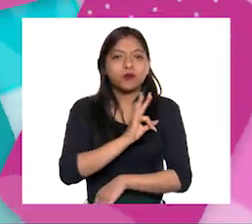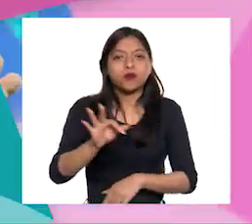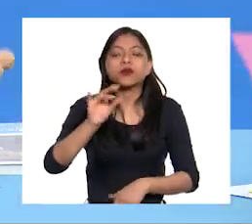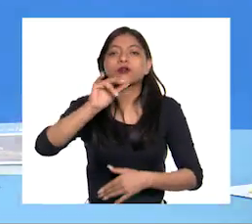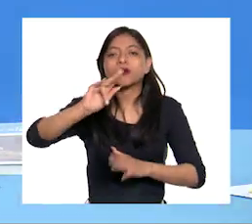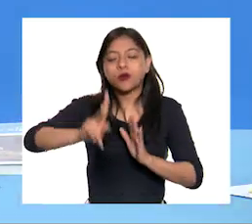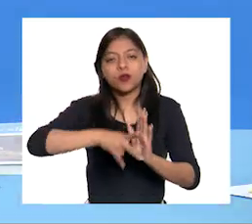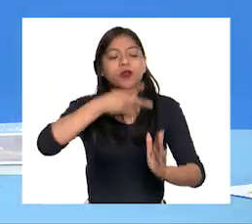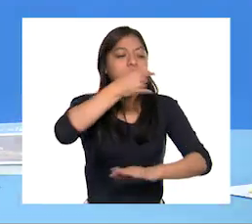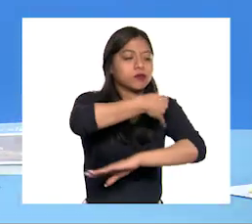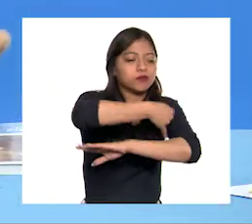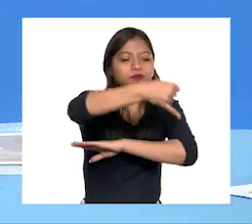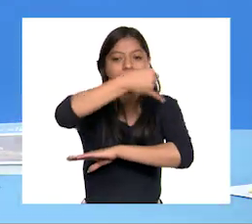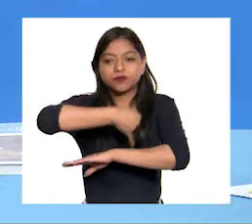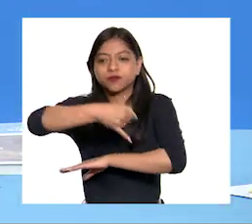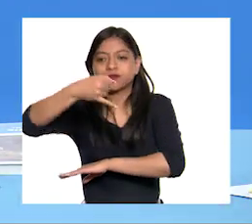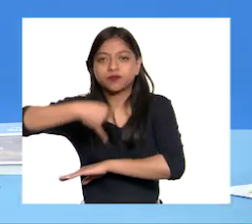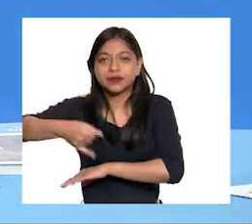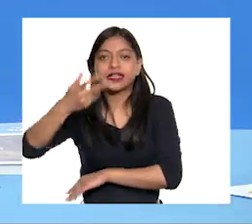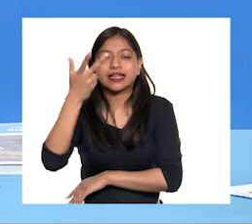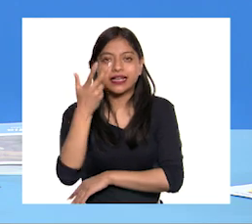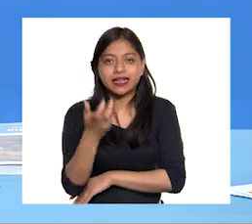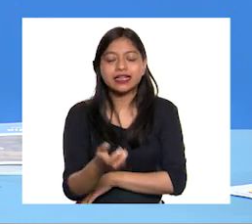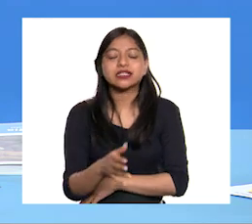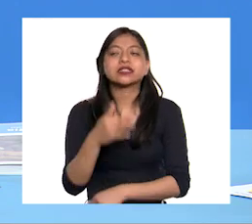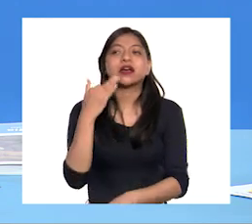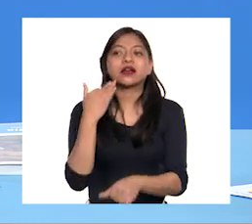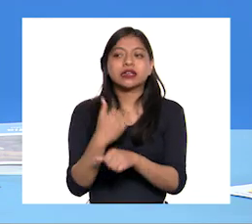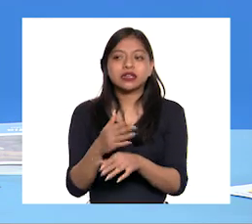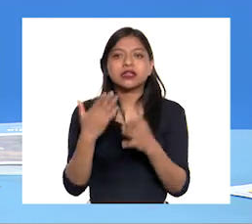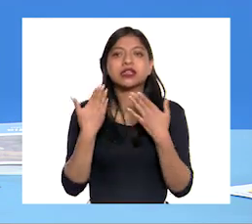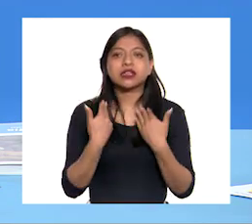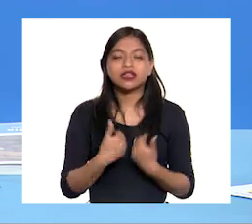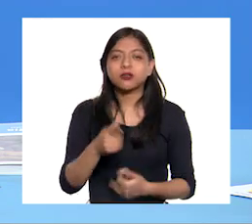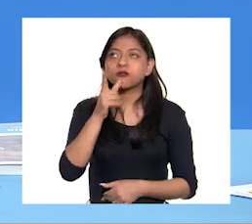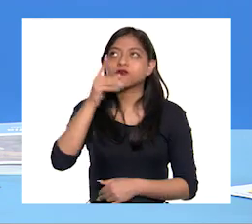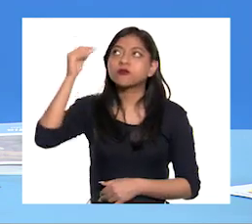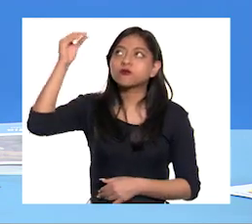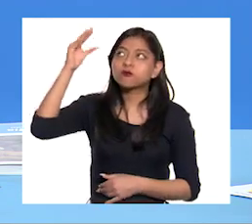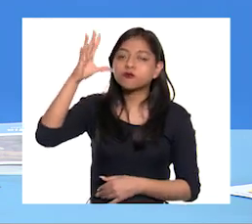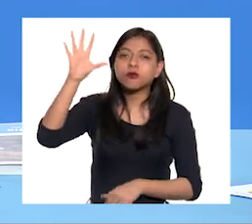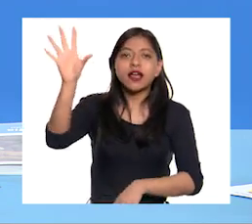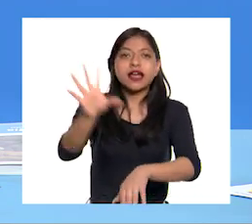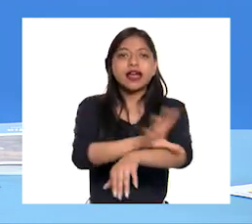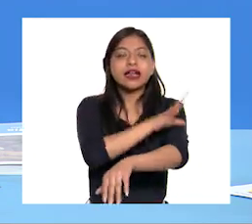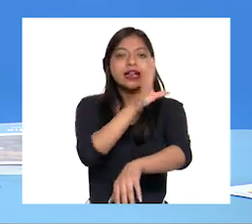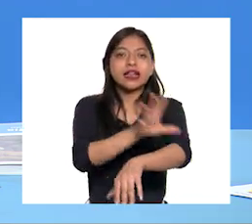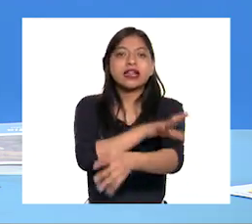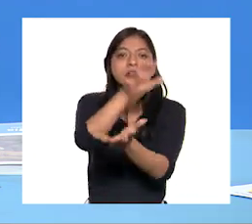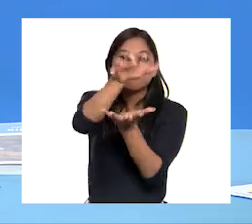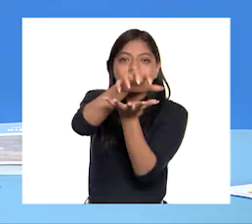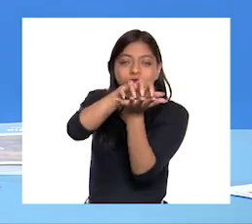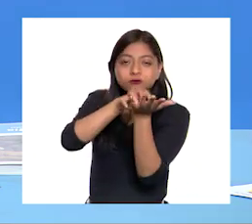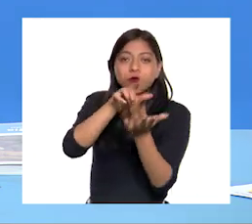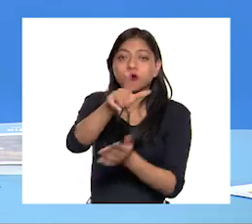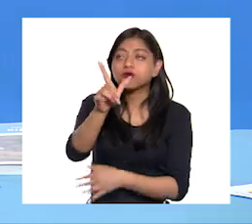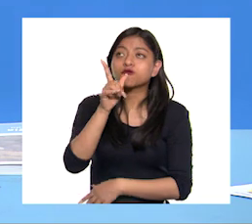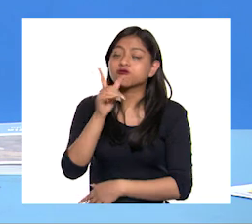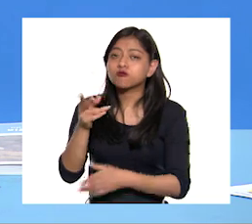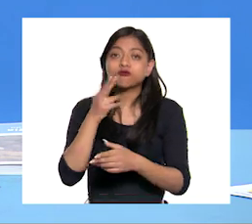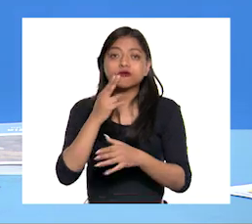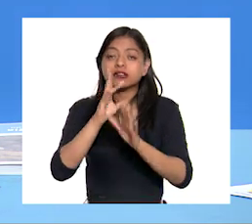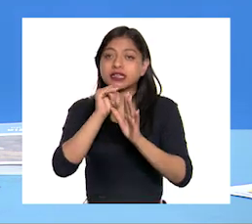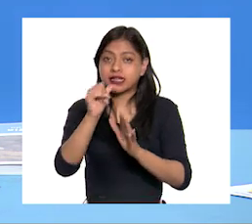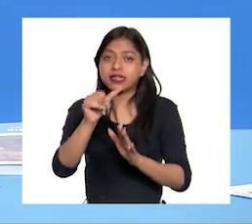Ahora entiendo tanta insistencia de usar focos ahorradores y apagar la luz cuando no la estamos utilizando La